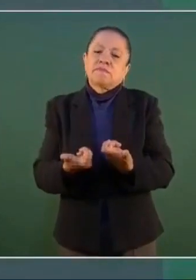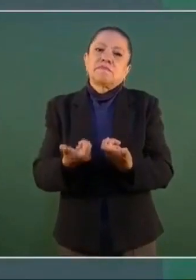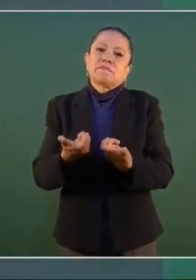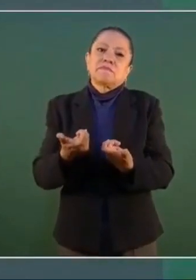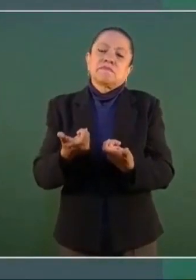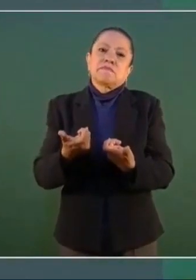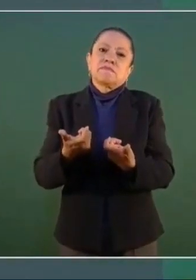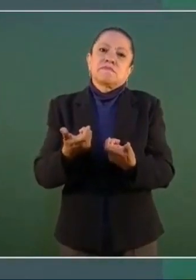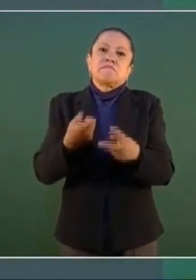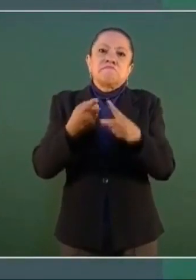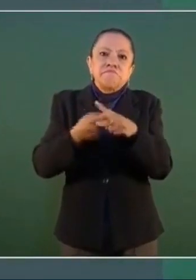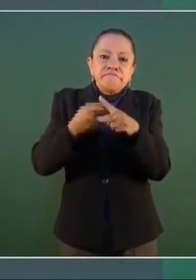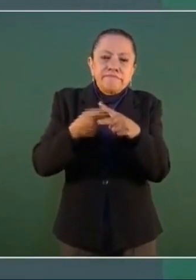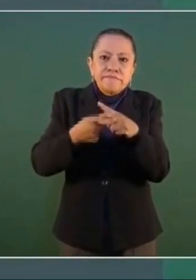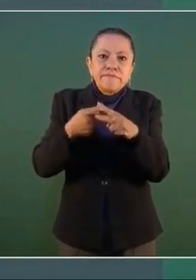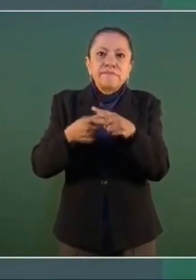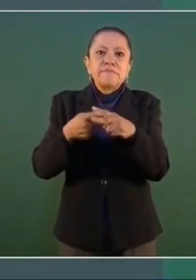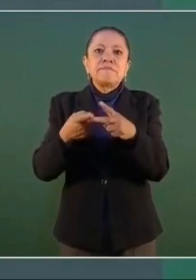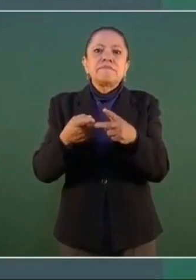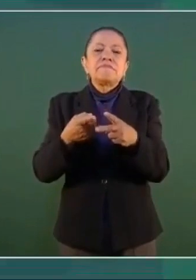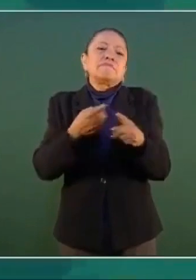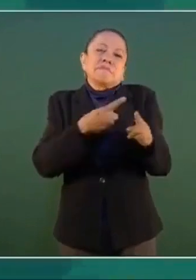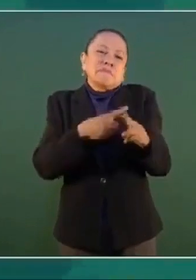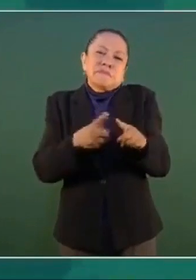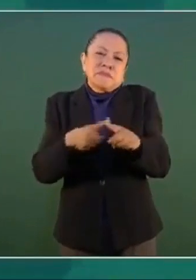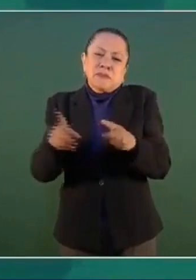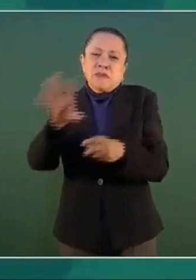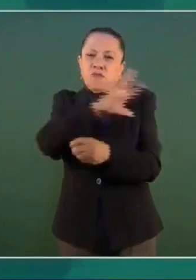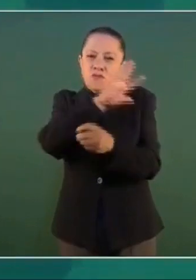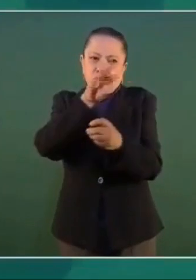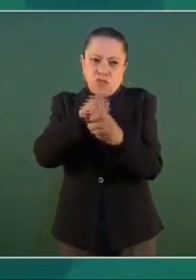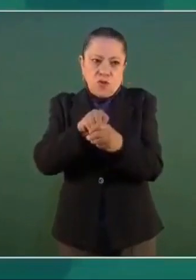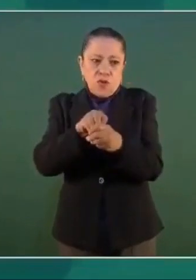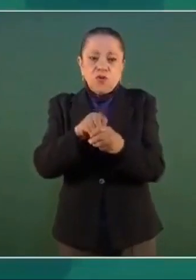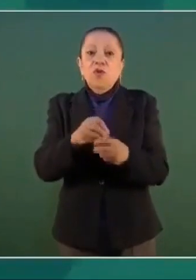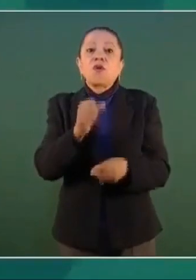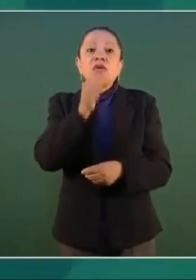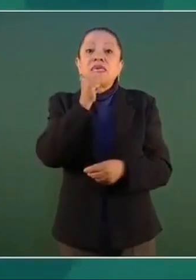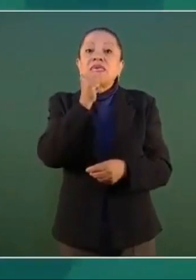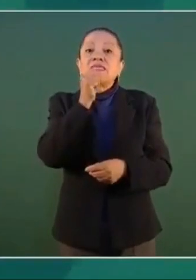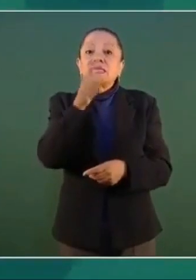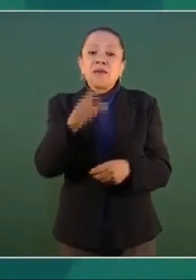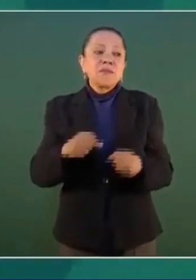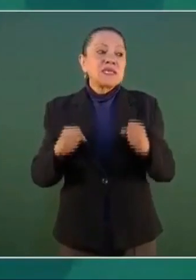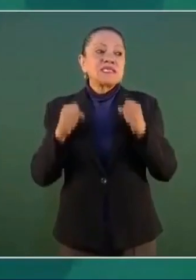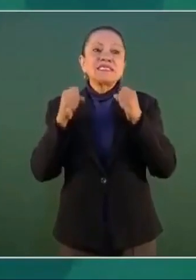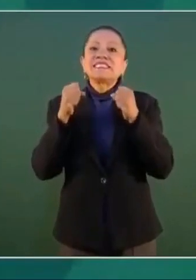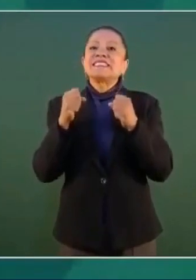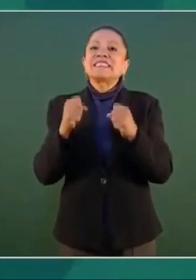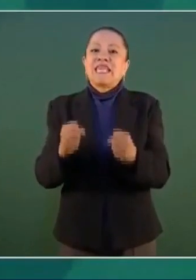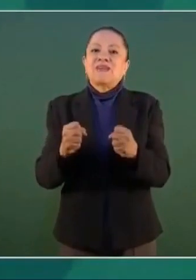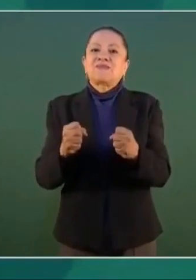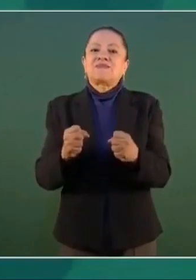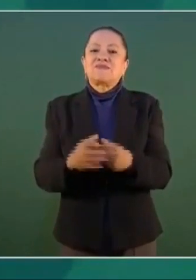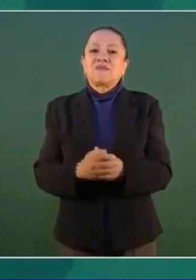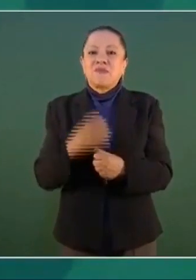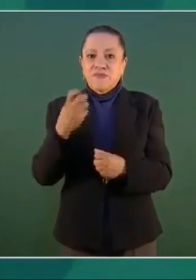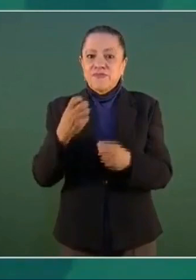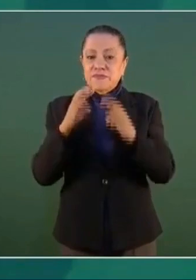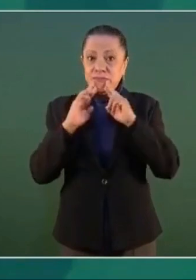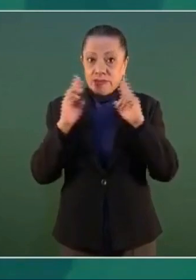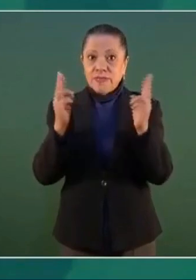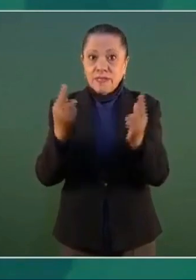financieros, en fin, todo. Y seguramente en esa reunión